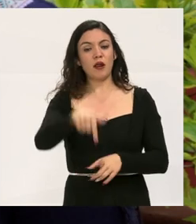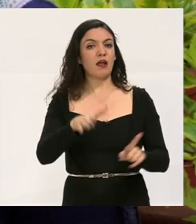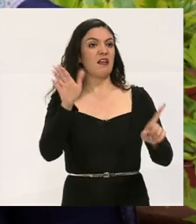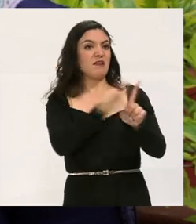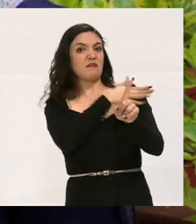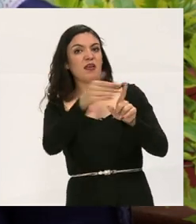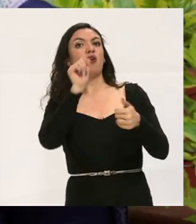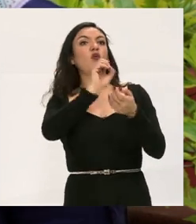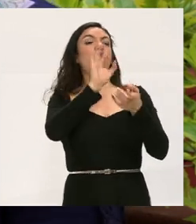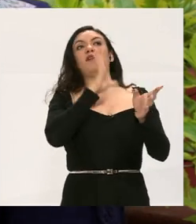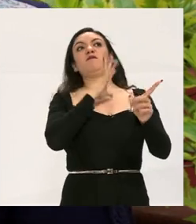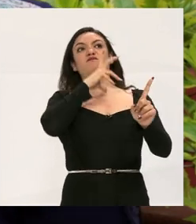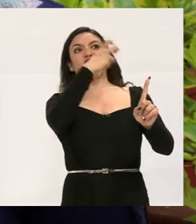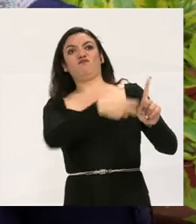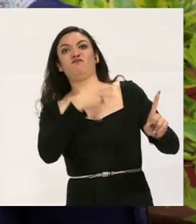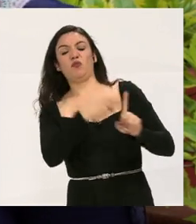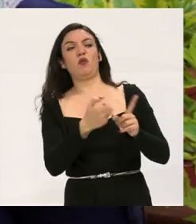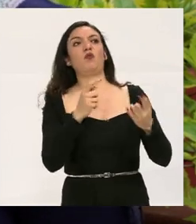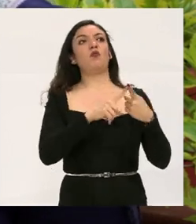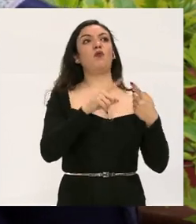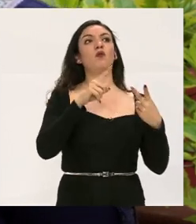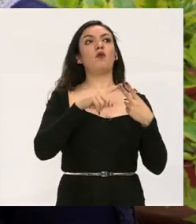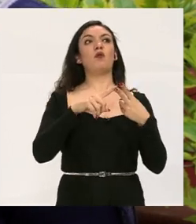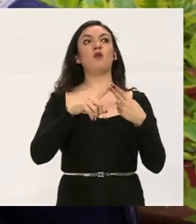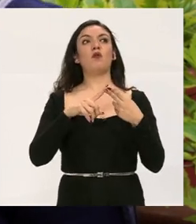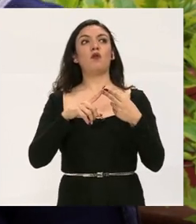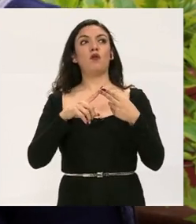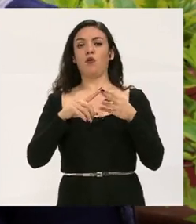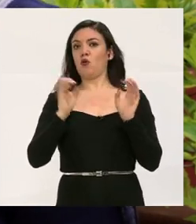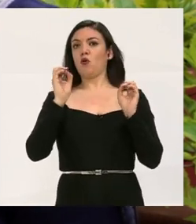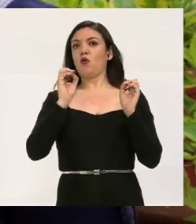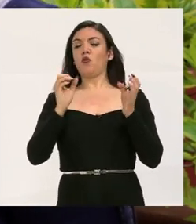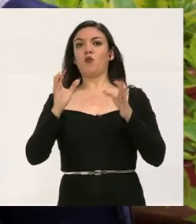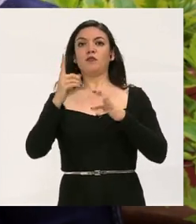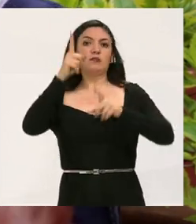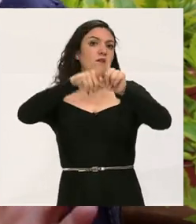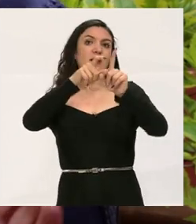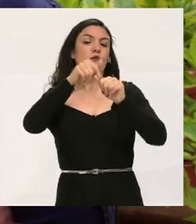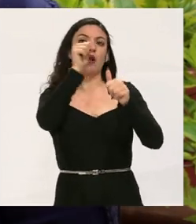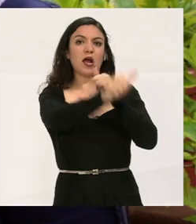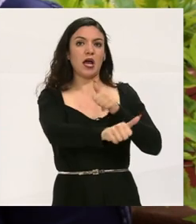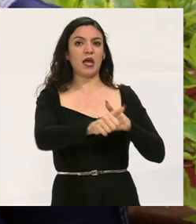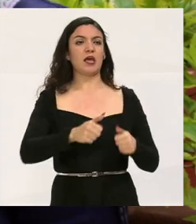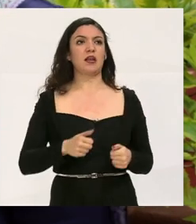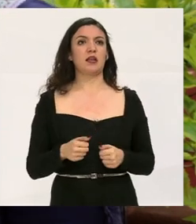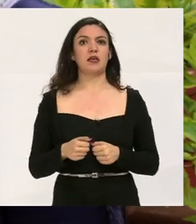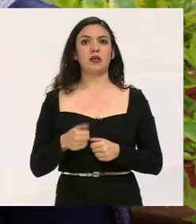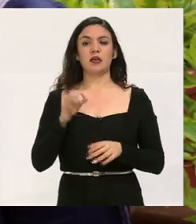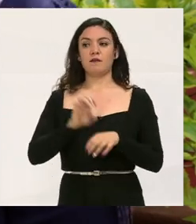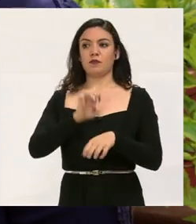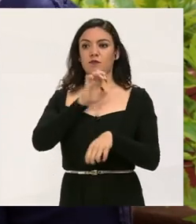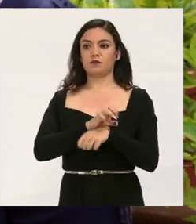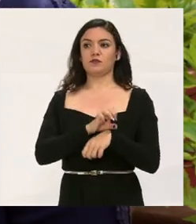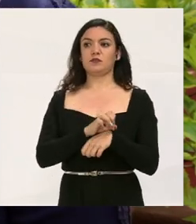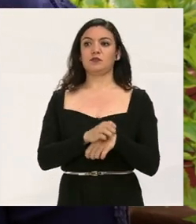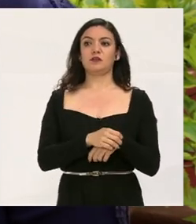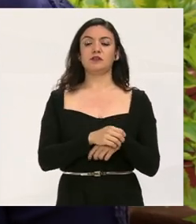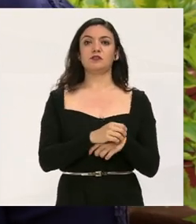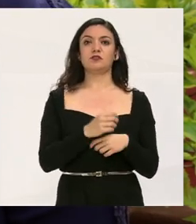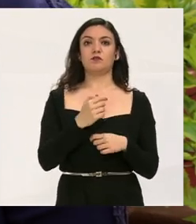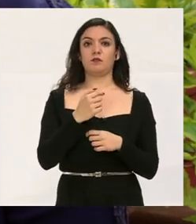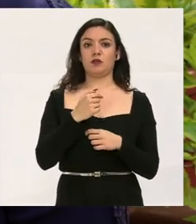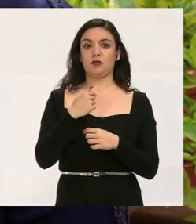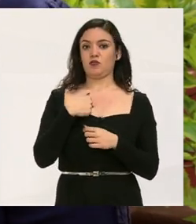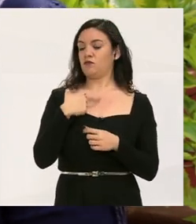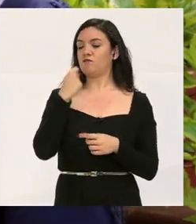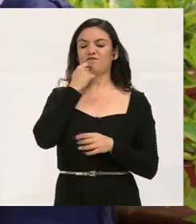lléveselo, porque aquí lo van a bulear, aquí le van a hacer, este, pues sí, se van a burlar de él. Entonces,